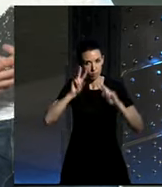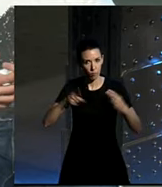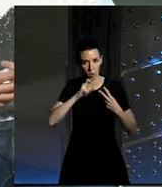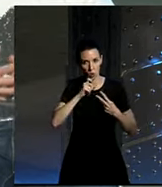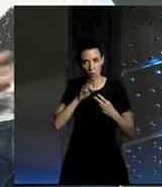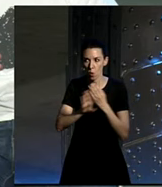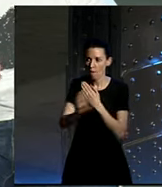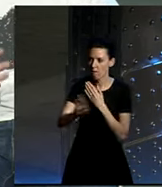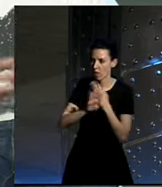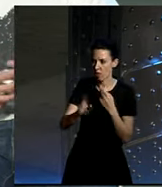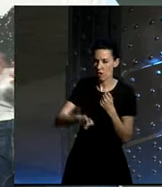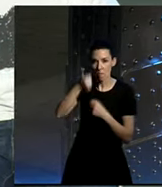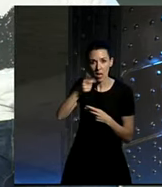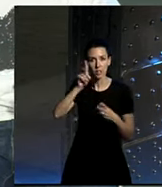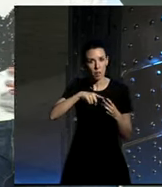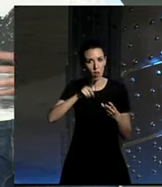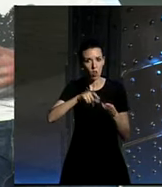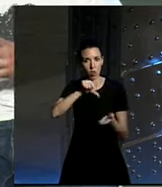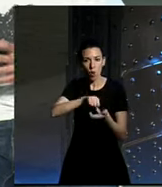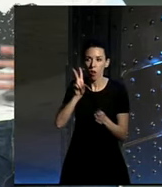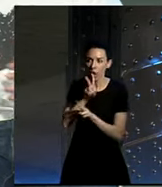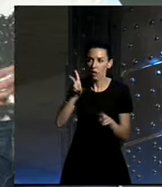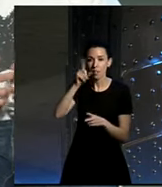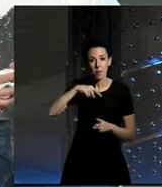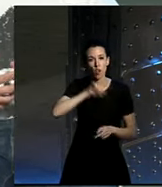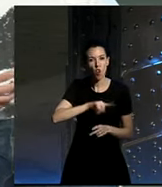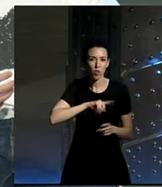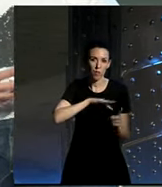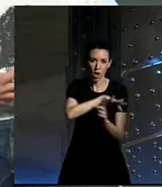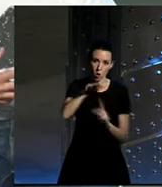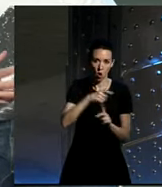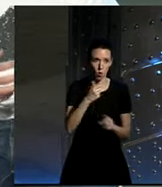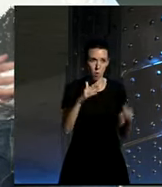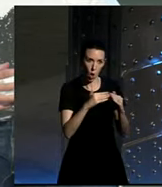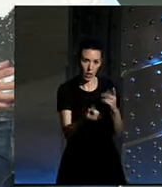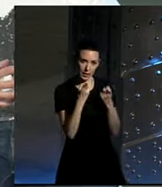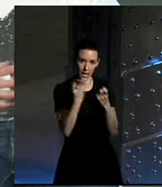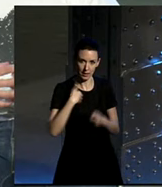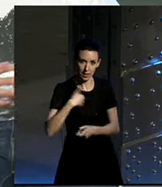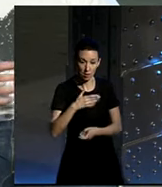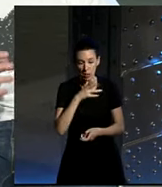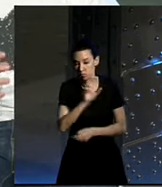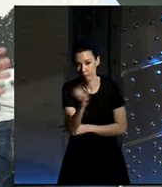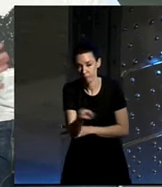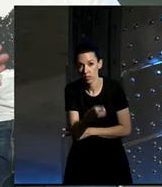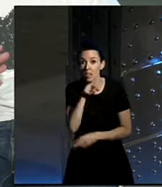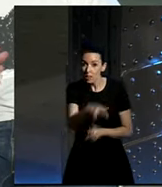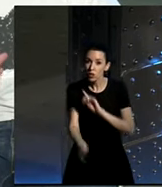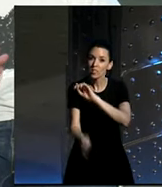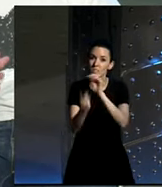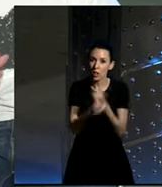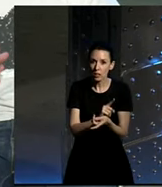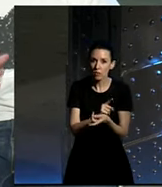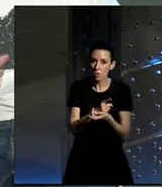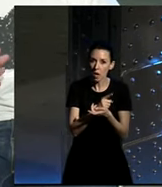mis vecinos más conciencia de mi ciudad más conciencia ecológica que ya traía un poco de casa etcétera etcétera eso es una transformación muy